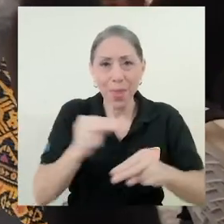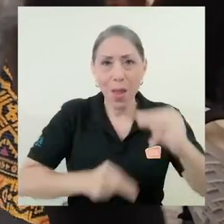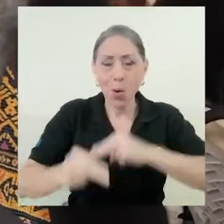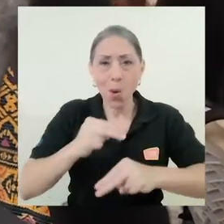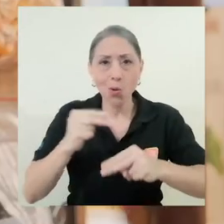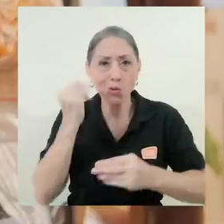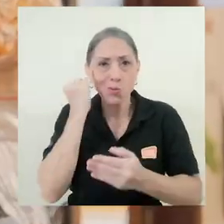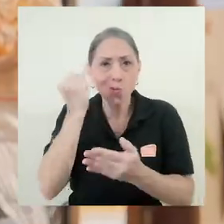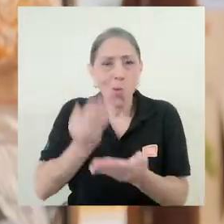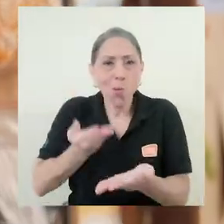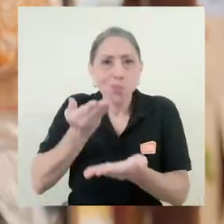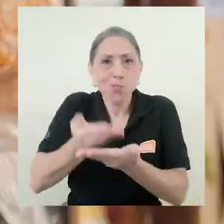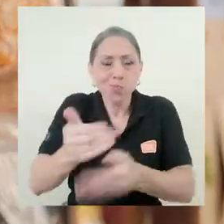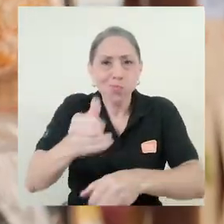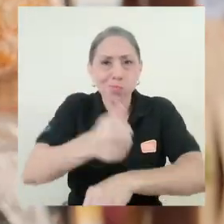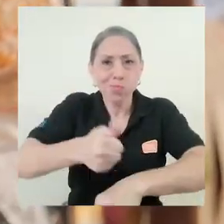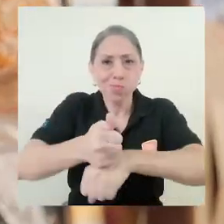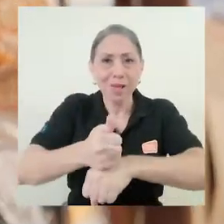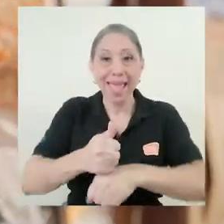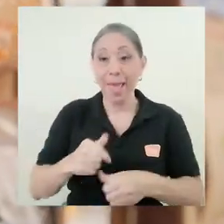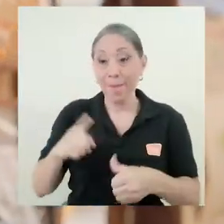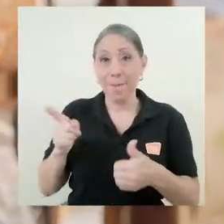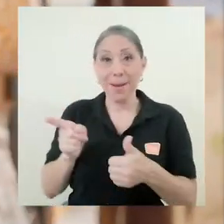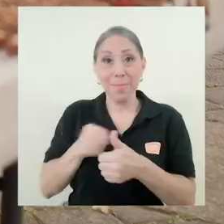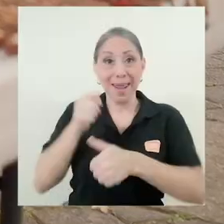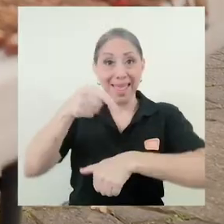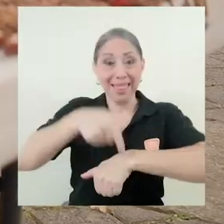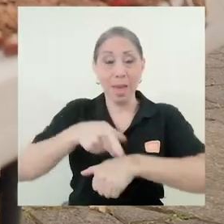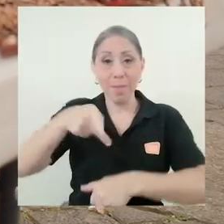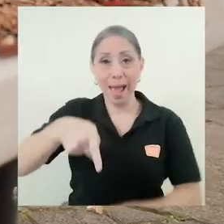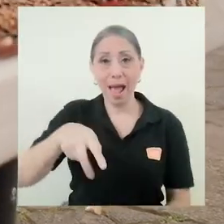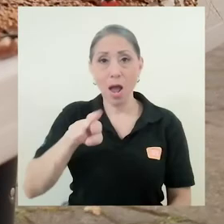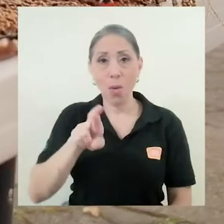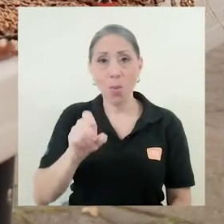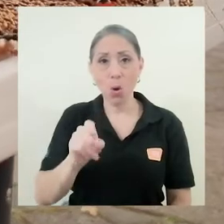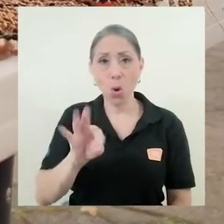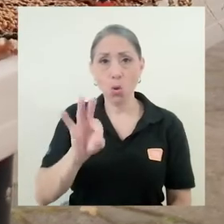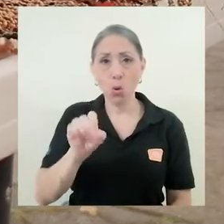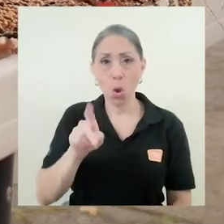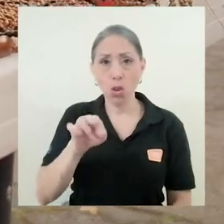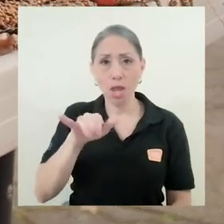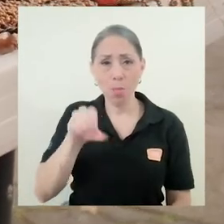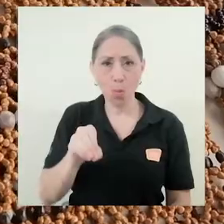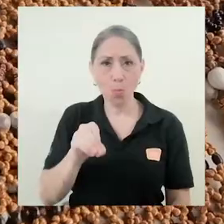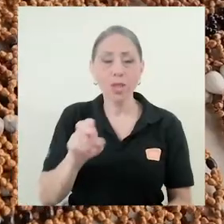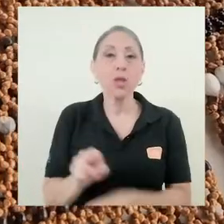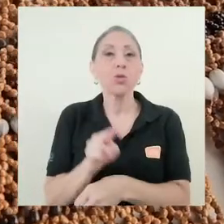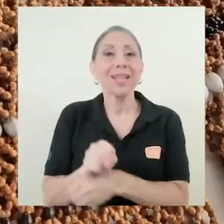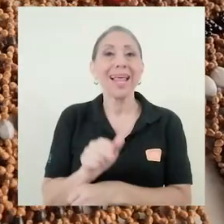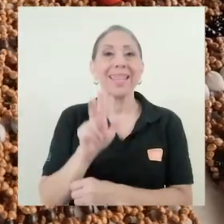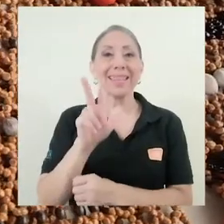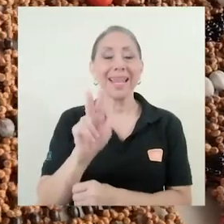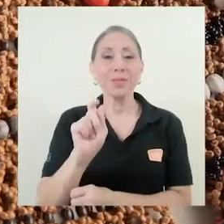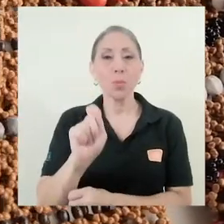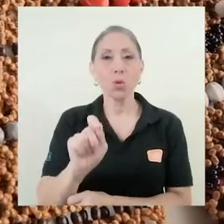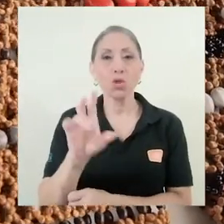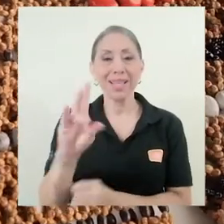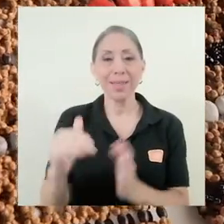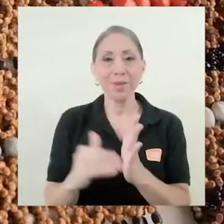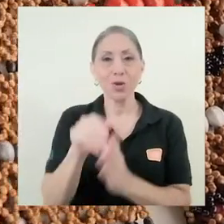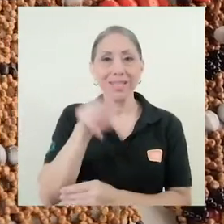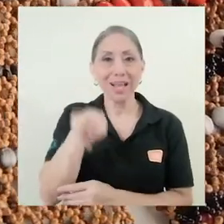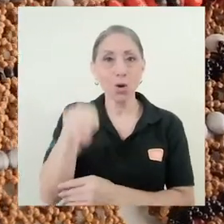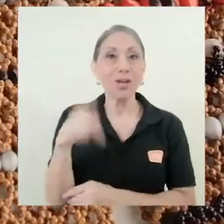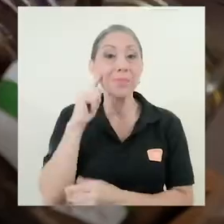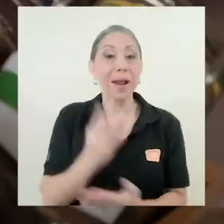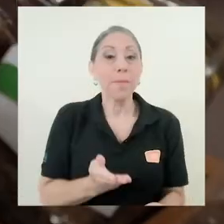regiones. En la etapa inicial de prototipado se estará designando 3.7 millones de colones para las propuestas